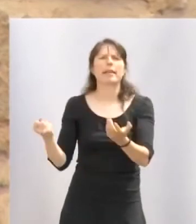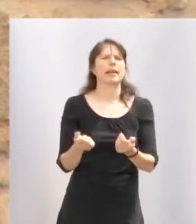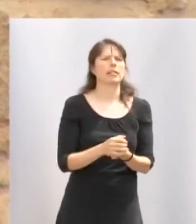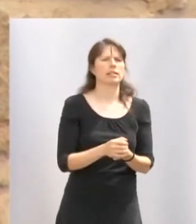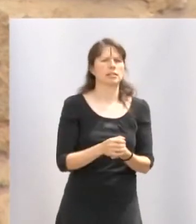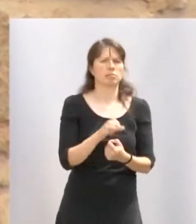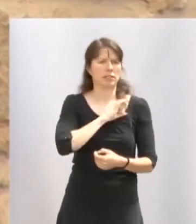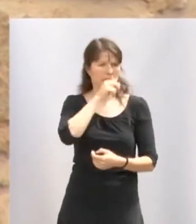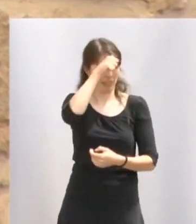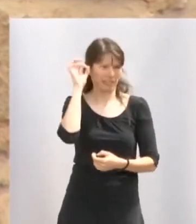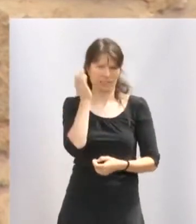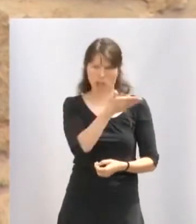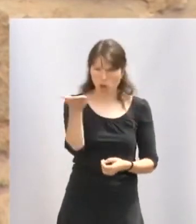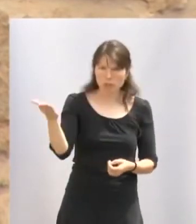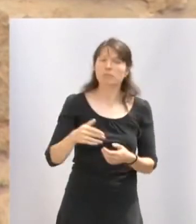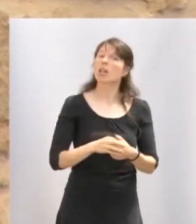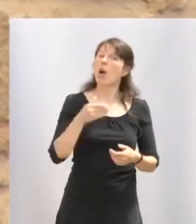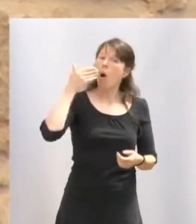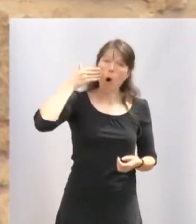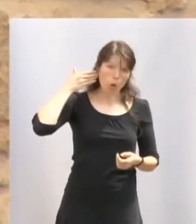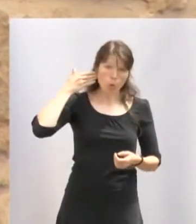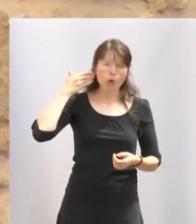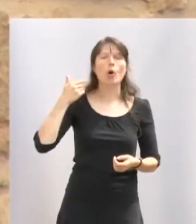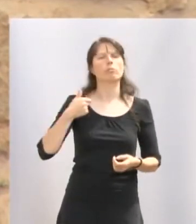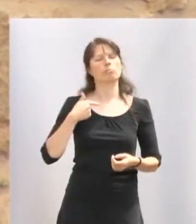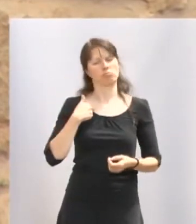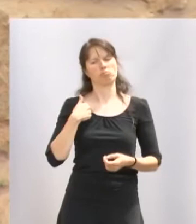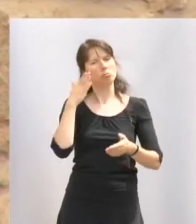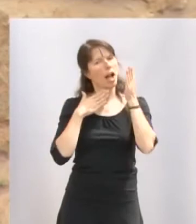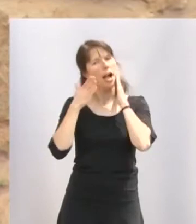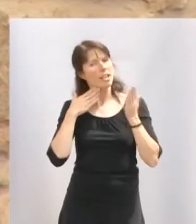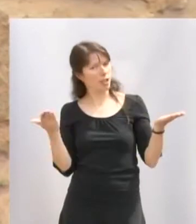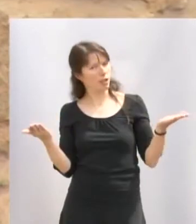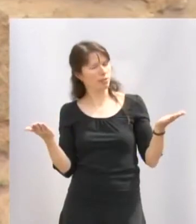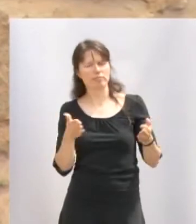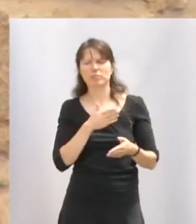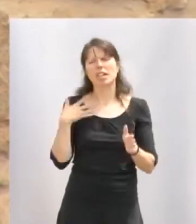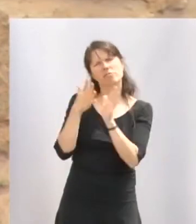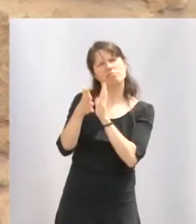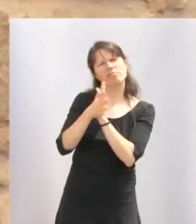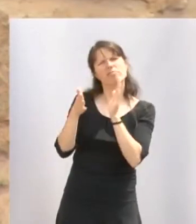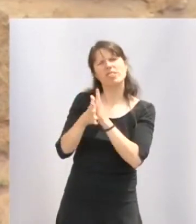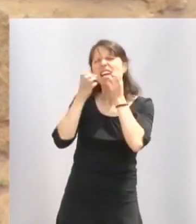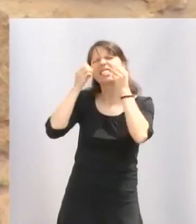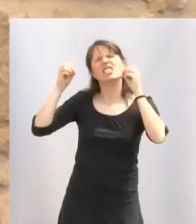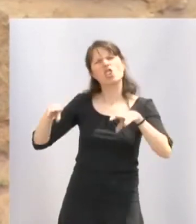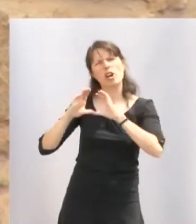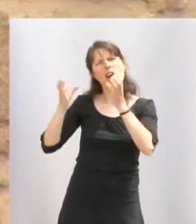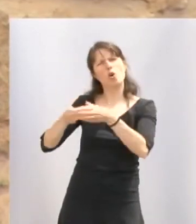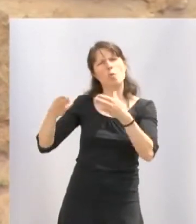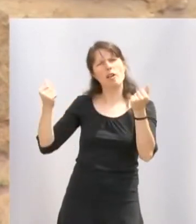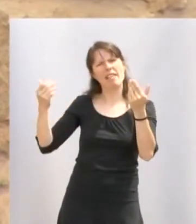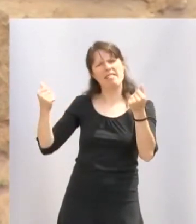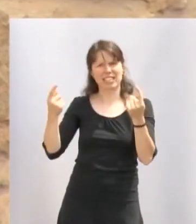señores. Con orgullo y con cariño, vengo a ponerles en antecedentes de la historia del grupo de danzas de Logroño,